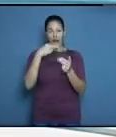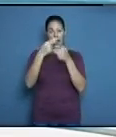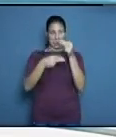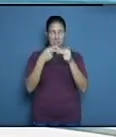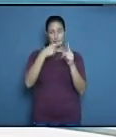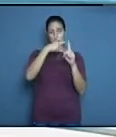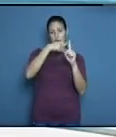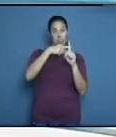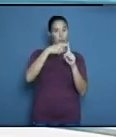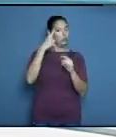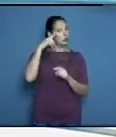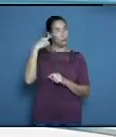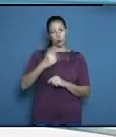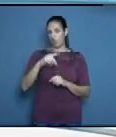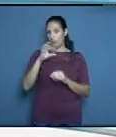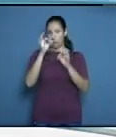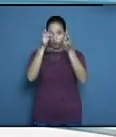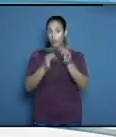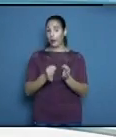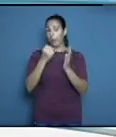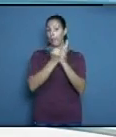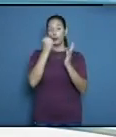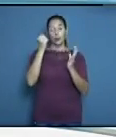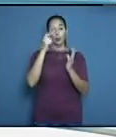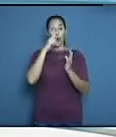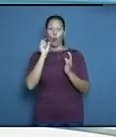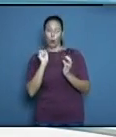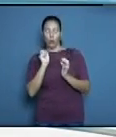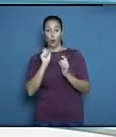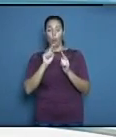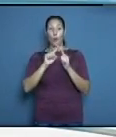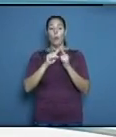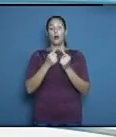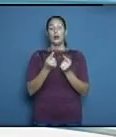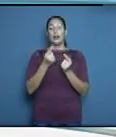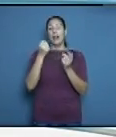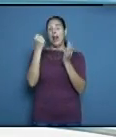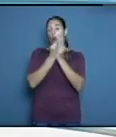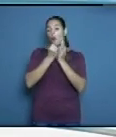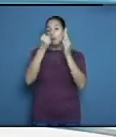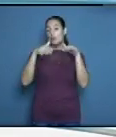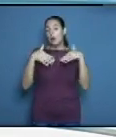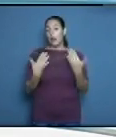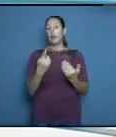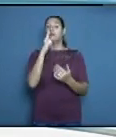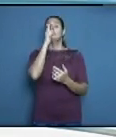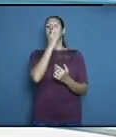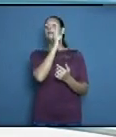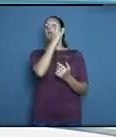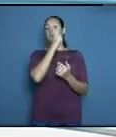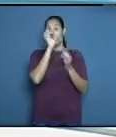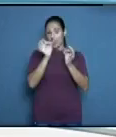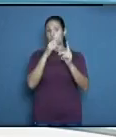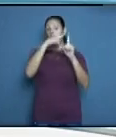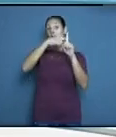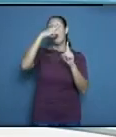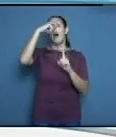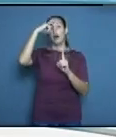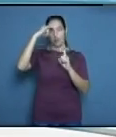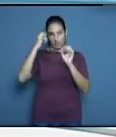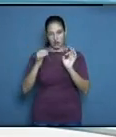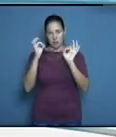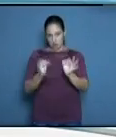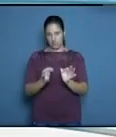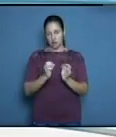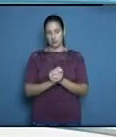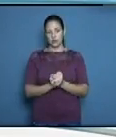el porque puede ser test positivo y PCR negativo no tuvo la enfermedad de todas maneras ella tiene que ir